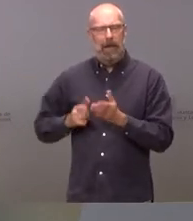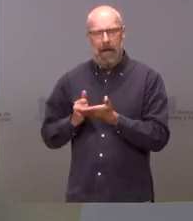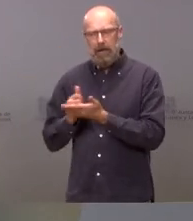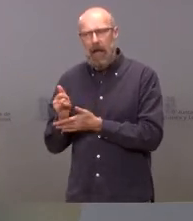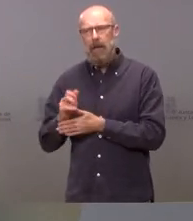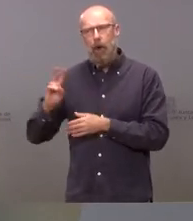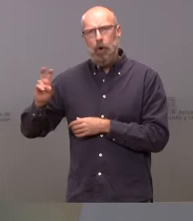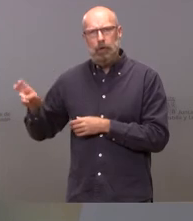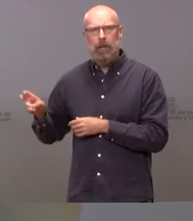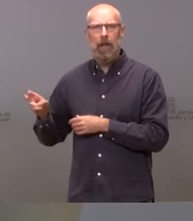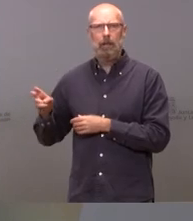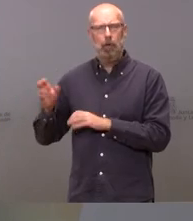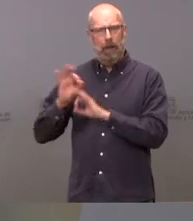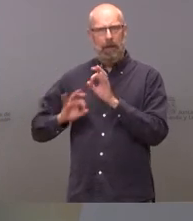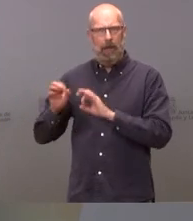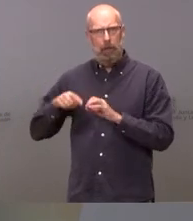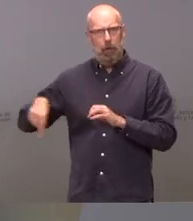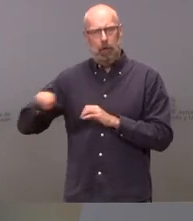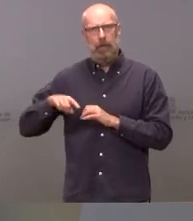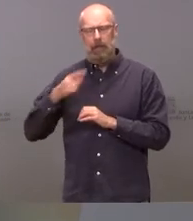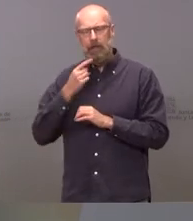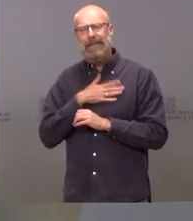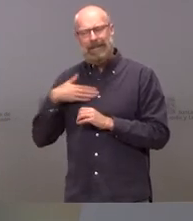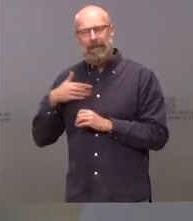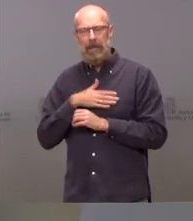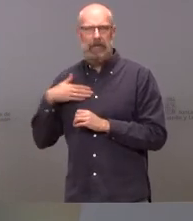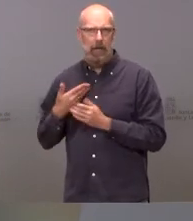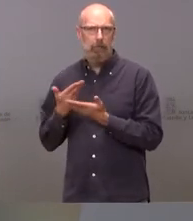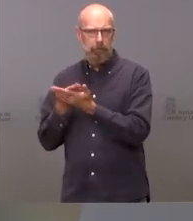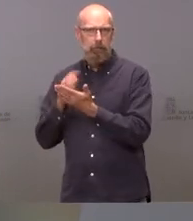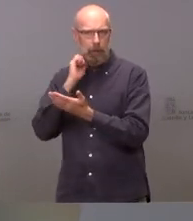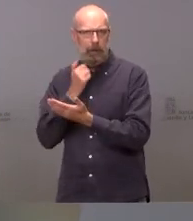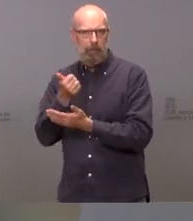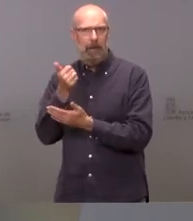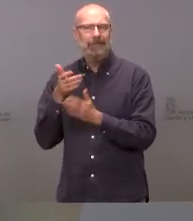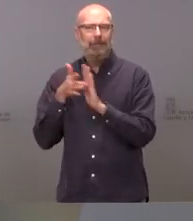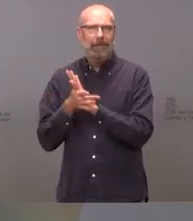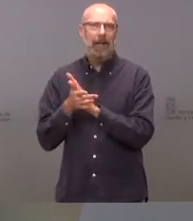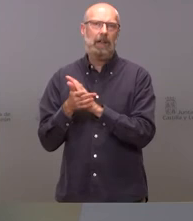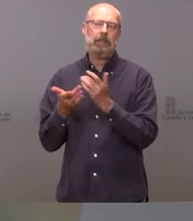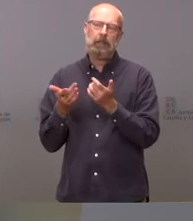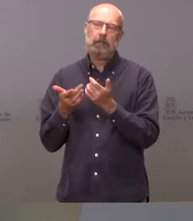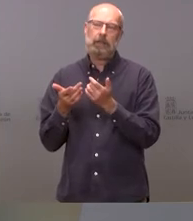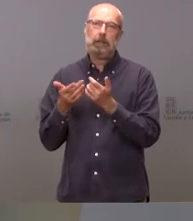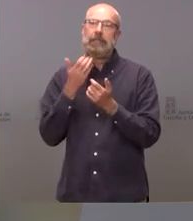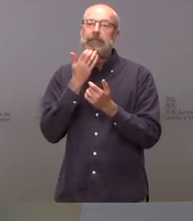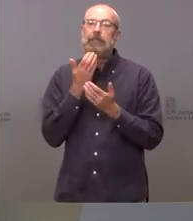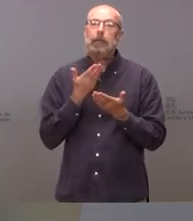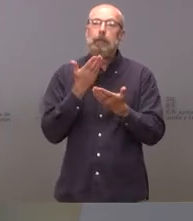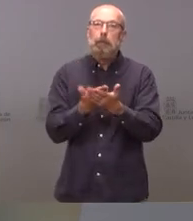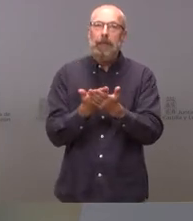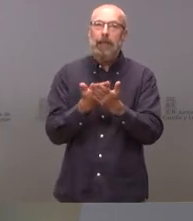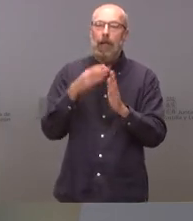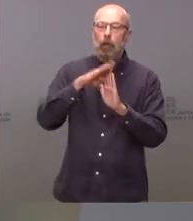de recursos y otras organizaciones y por tanto habrá una cierta complejidad inicial a la hora de si se piden medidas cautelares por distintas partes